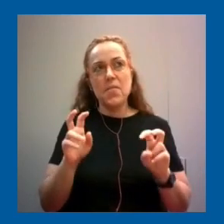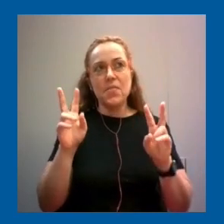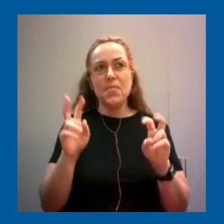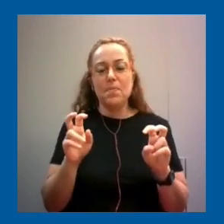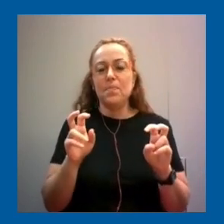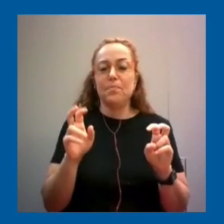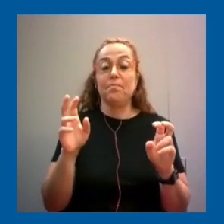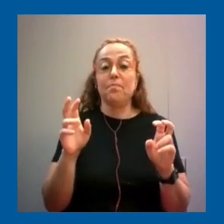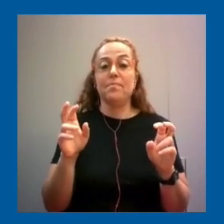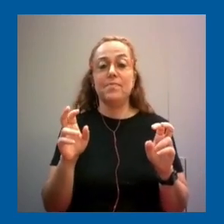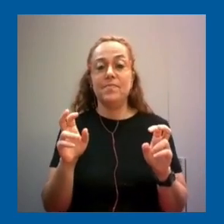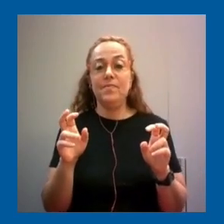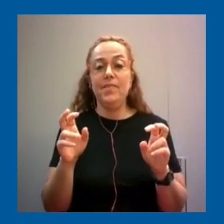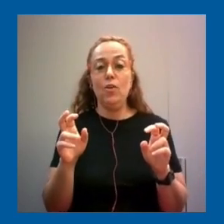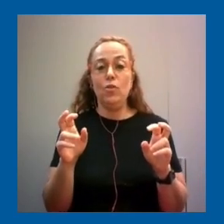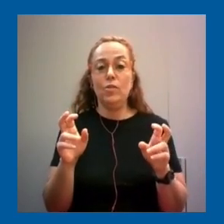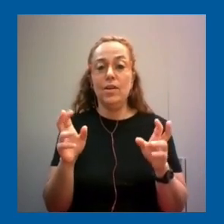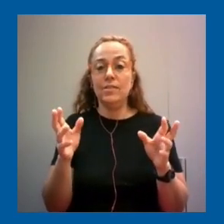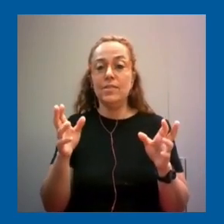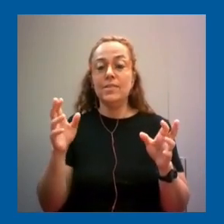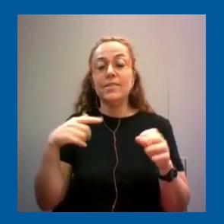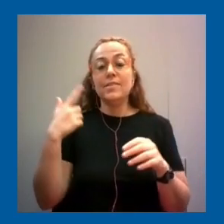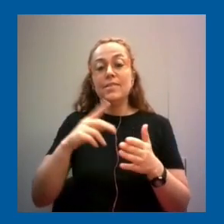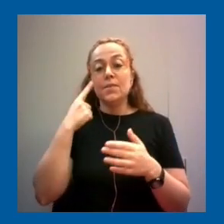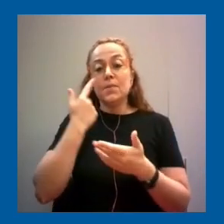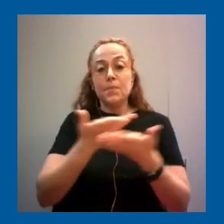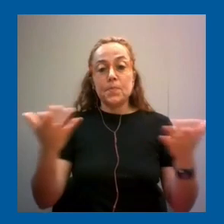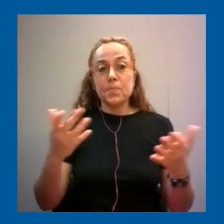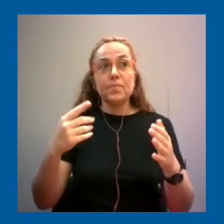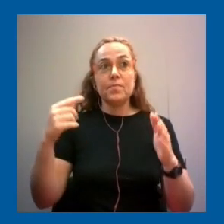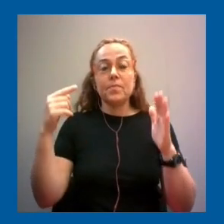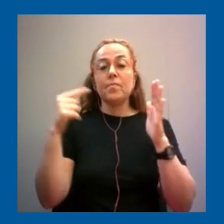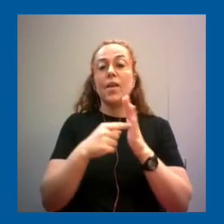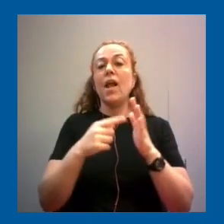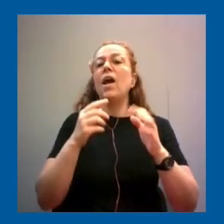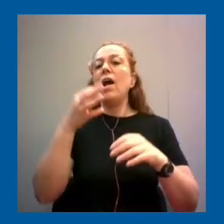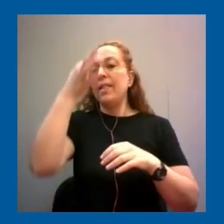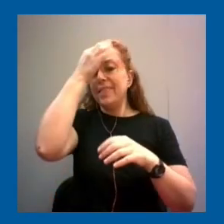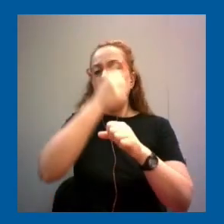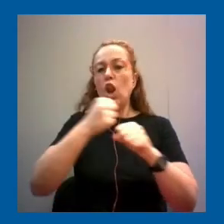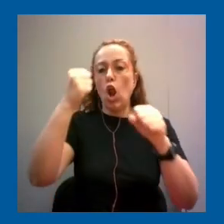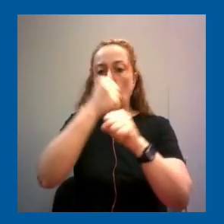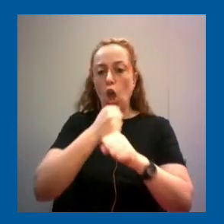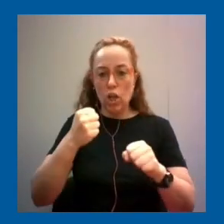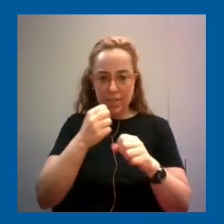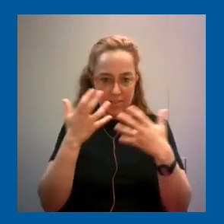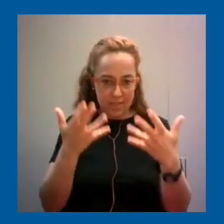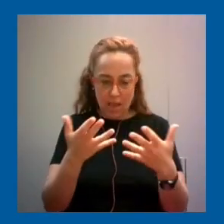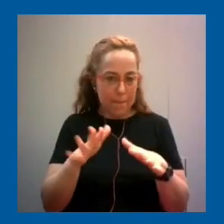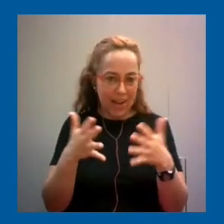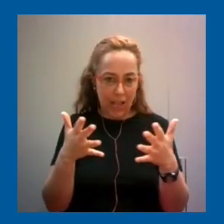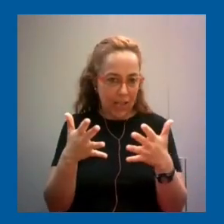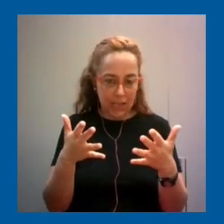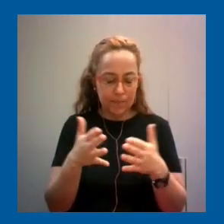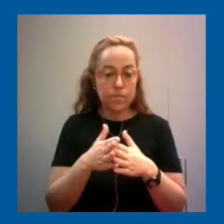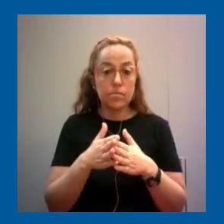la perspectiva desde un punto de vista del uso de la tecnología. La tecnología sirve para muchas cosas, cada vez la utilizamos más,